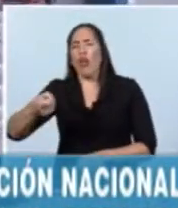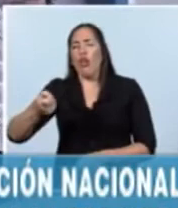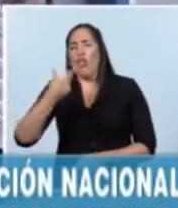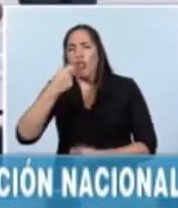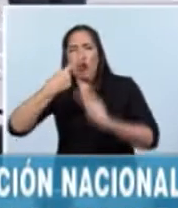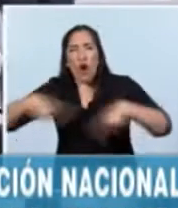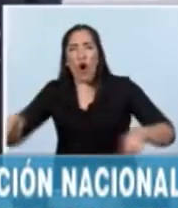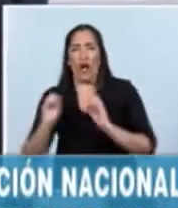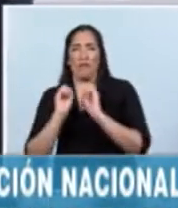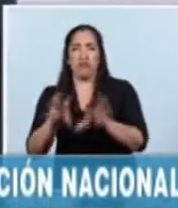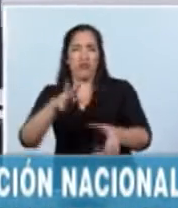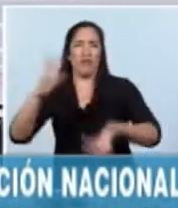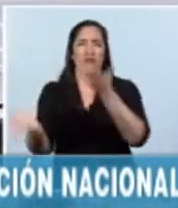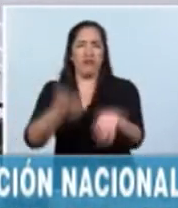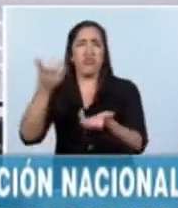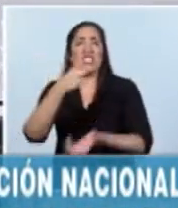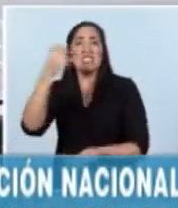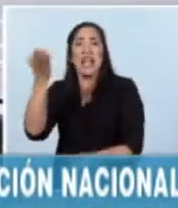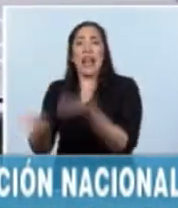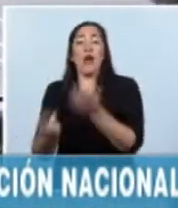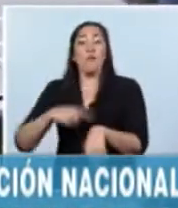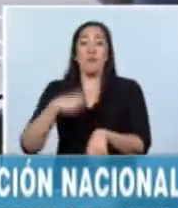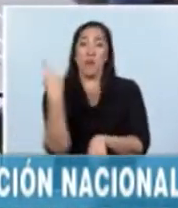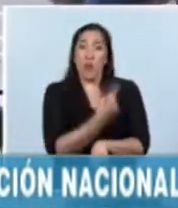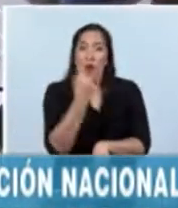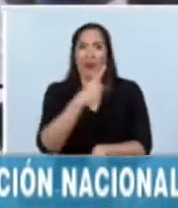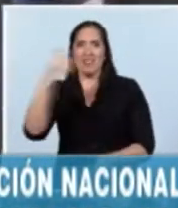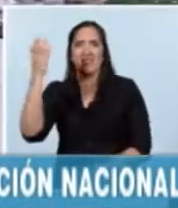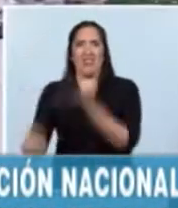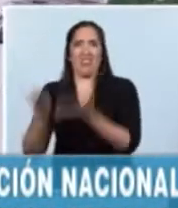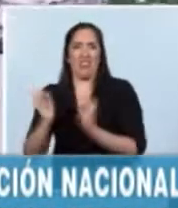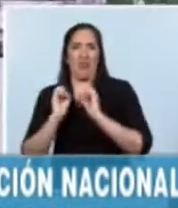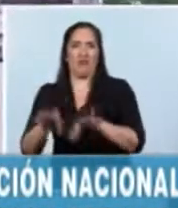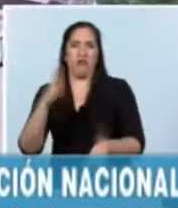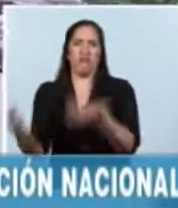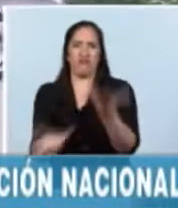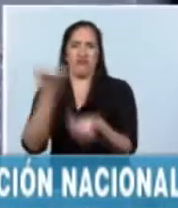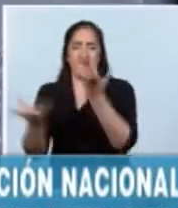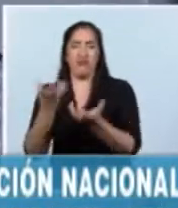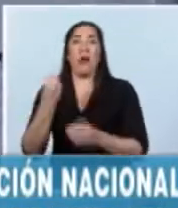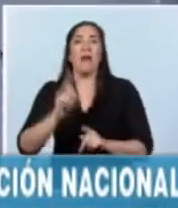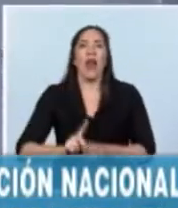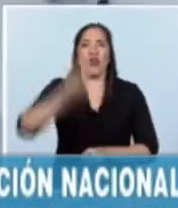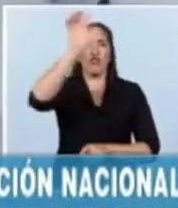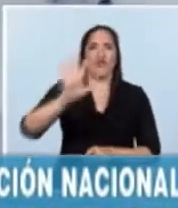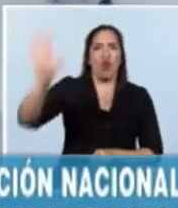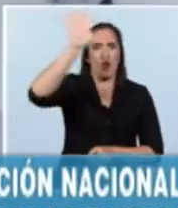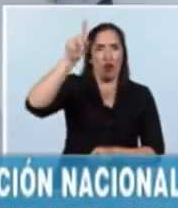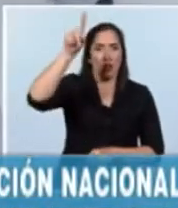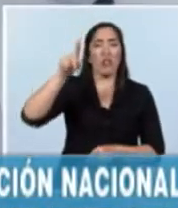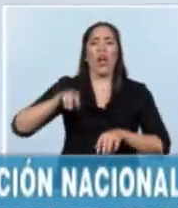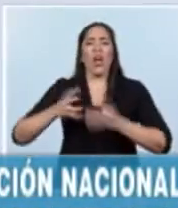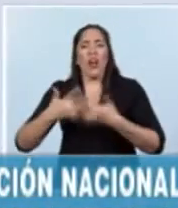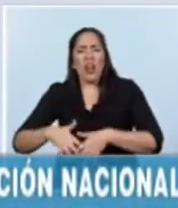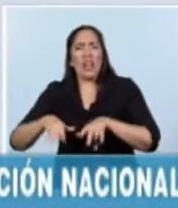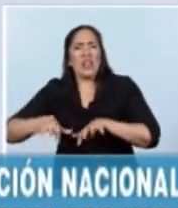droga de 100 kilos por hora, van a estar destinados a la zona norte del país. El software también es nacional